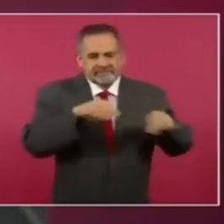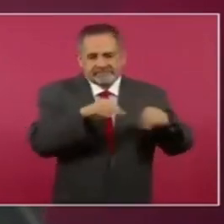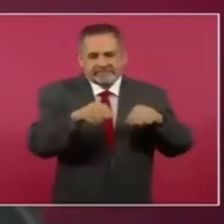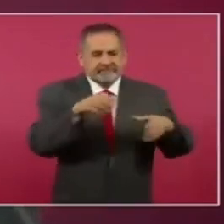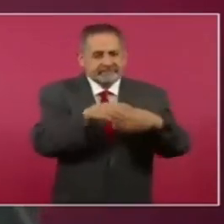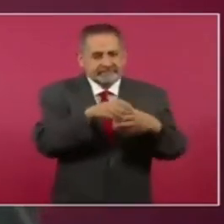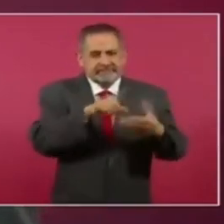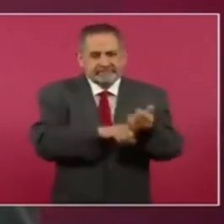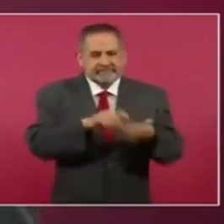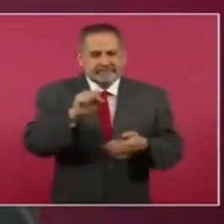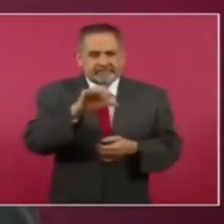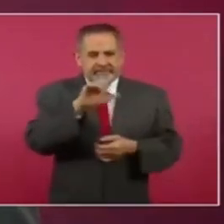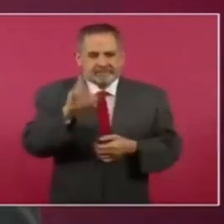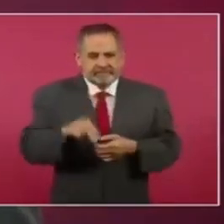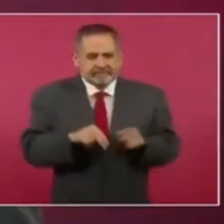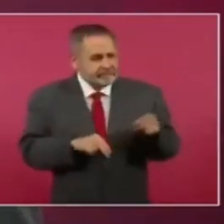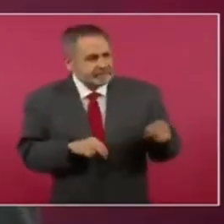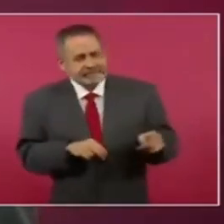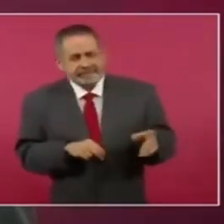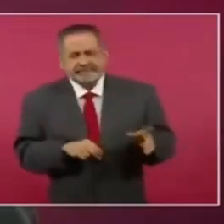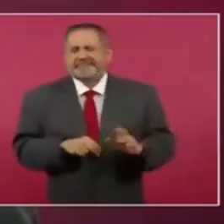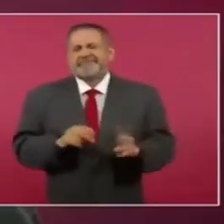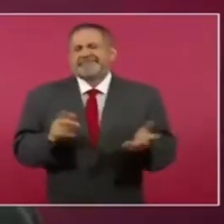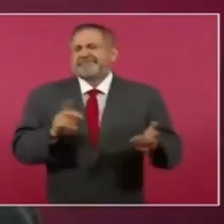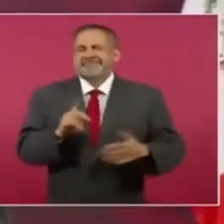del Poder Judicial.